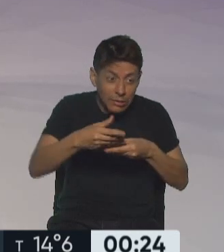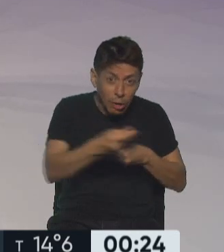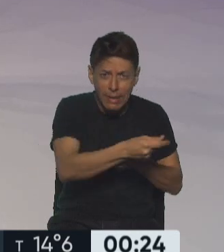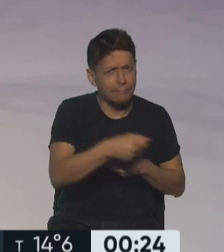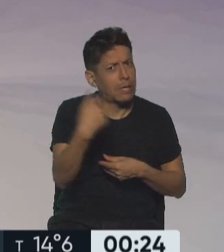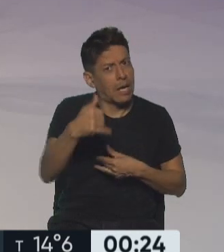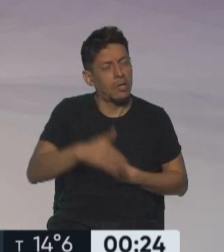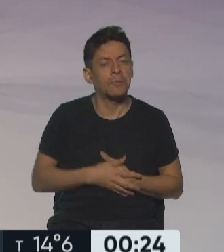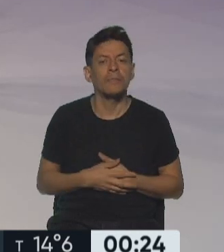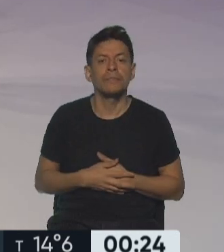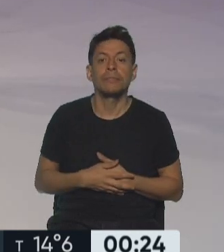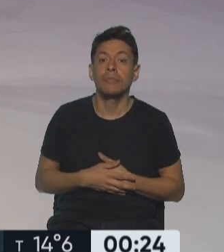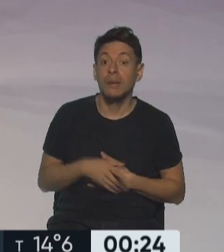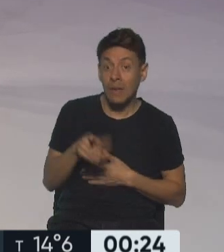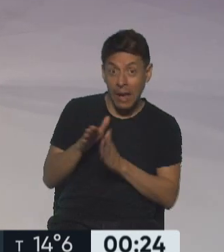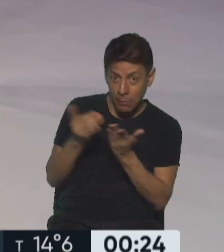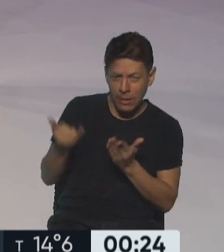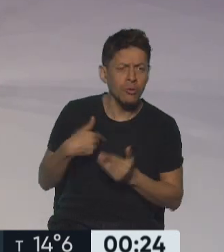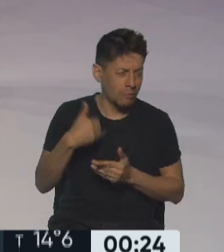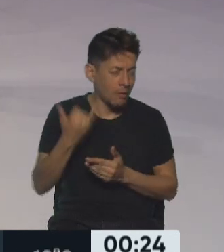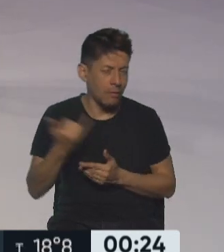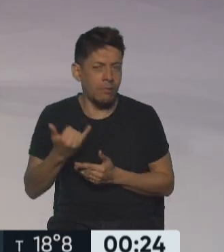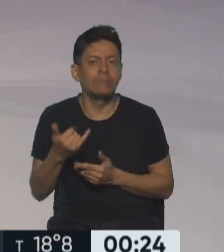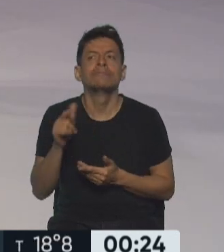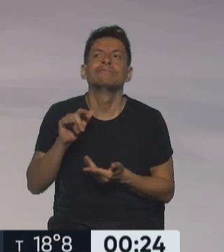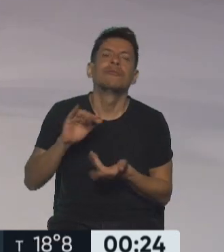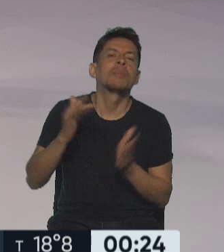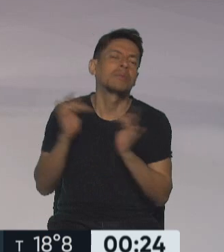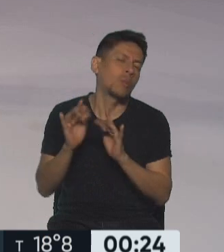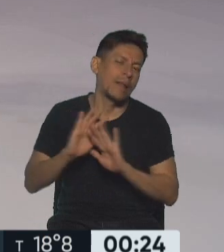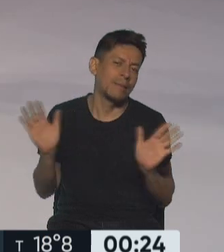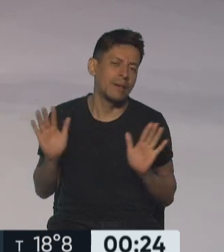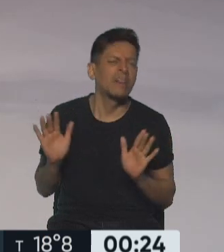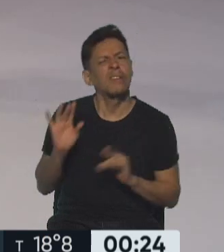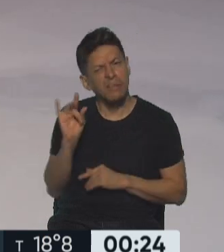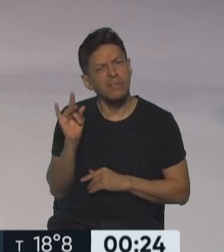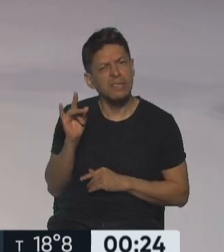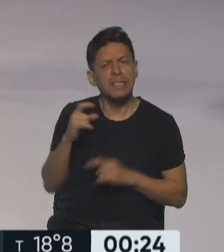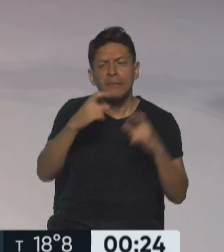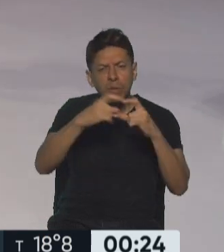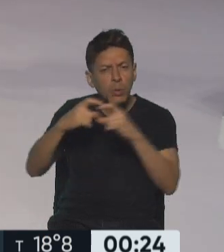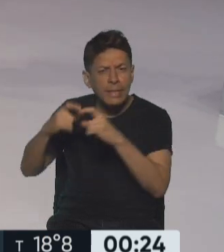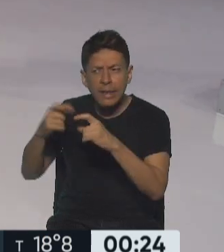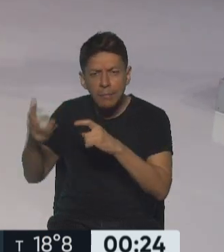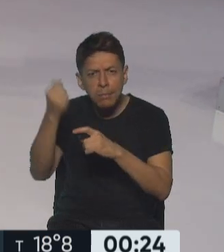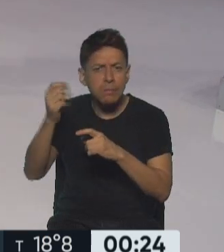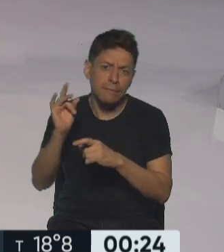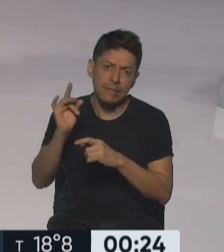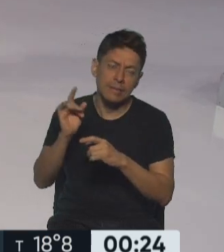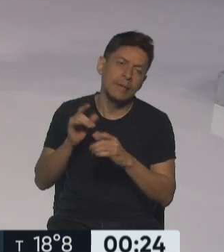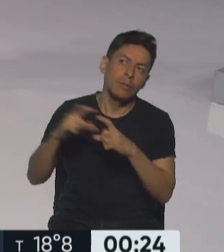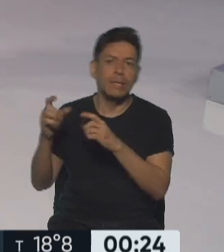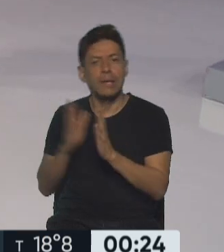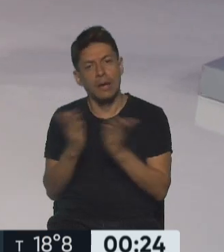imaginate. Vos tenés el álbum. ¿Eh? Yo no lo tengo. Lo hago virtual yo, más lo mismo. Pero sabés que es muy difícil conseguir tanto figuritas como el álbum. Bueno,